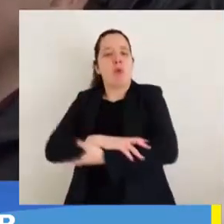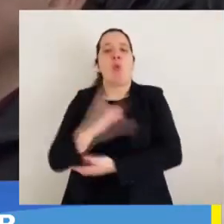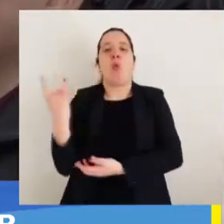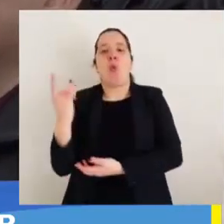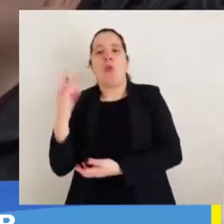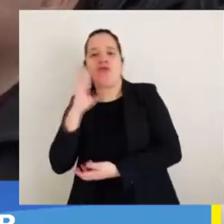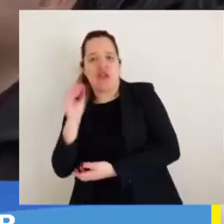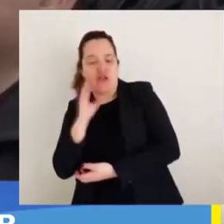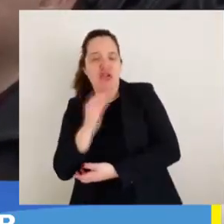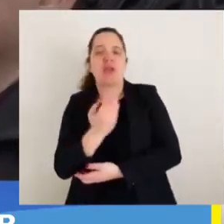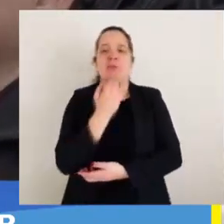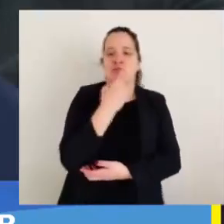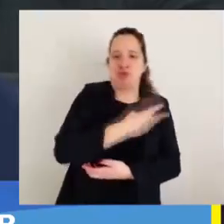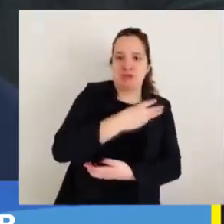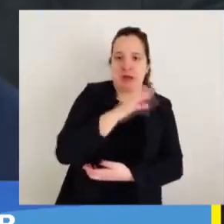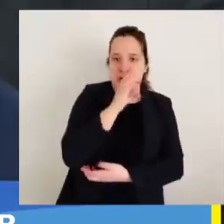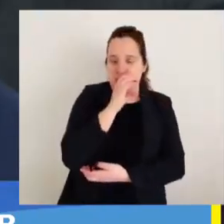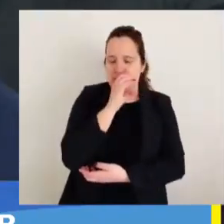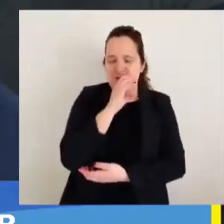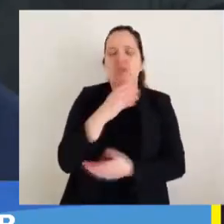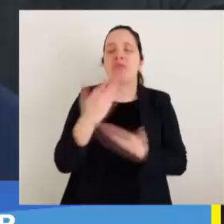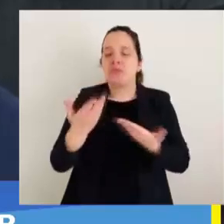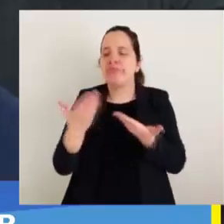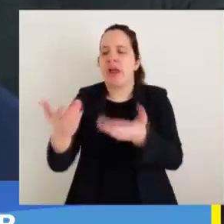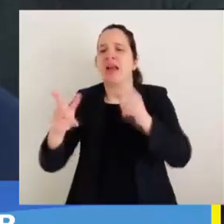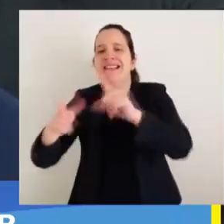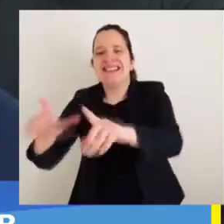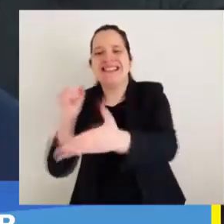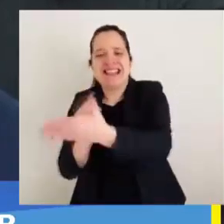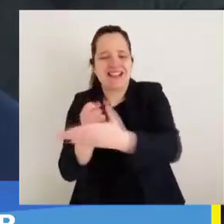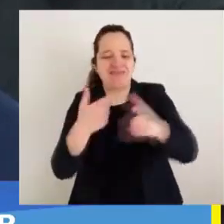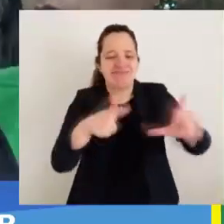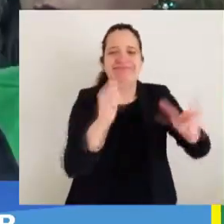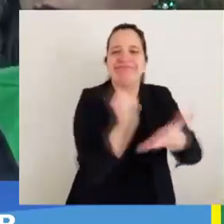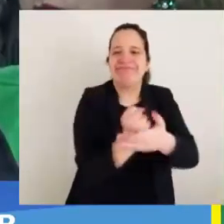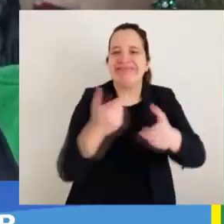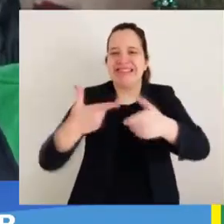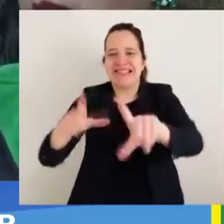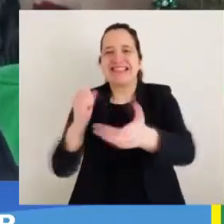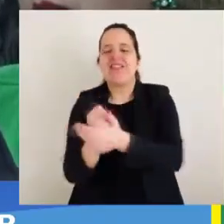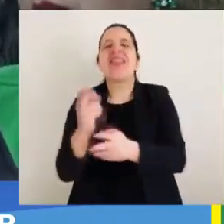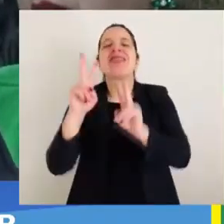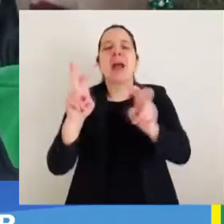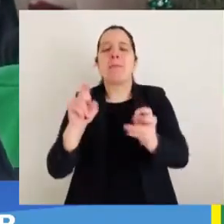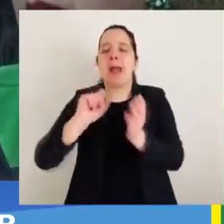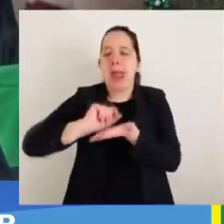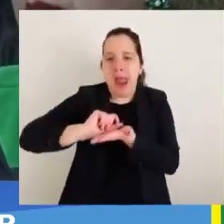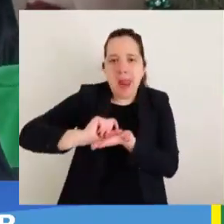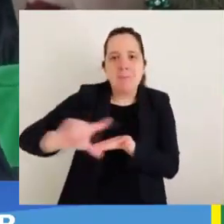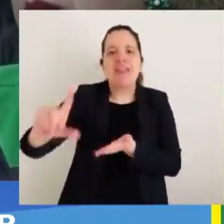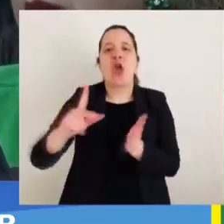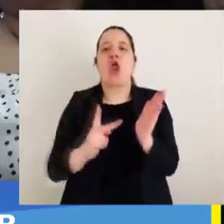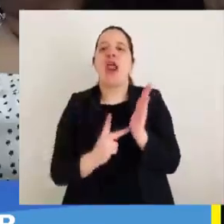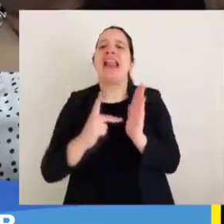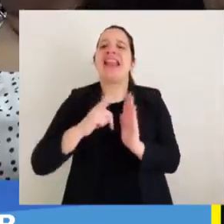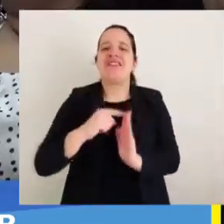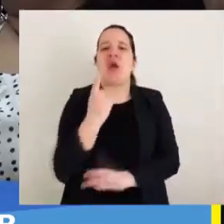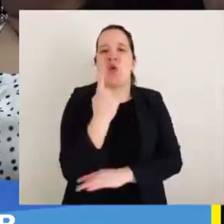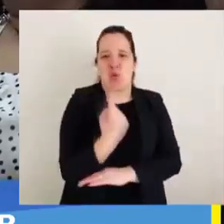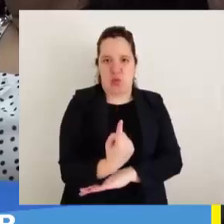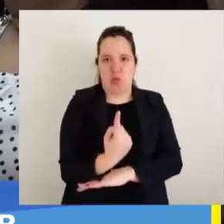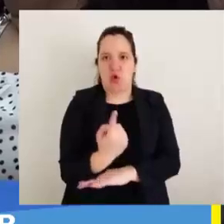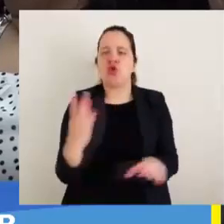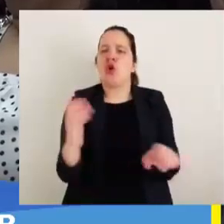Municipalidad de Concepción, la que permitió que se certificaran en la Escuela de Formaciones de Emprendimiento Nivel 1, la que tuvo una duración de 12